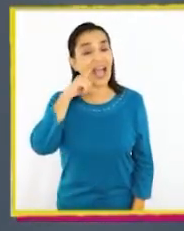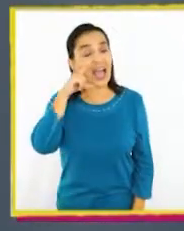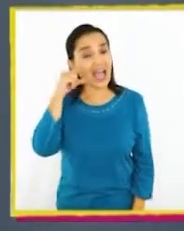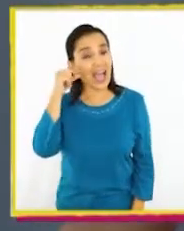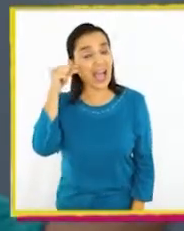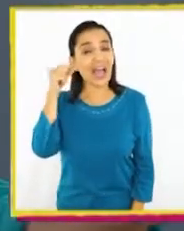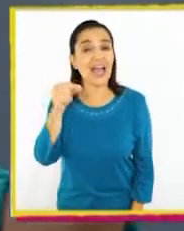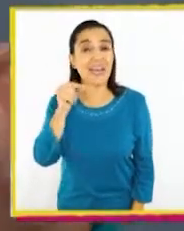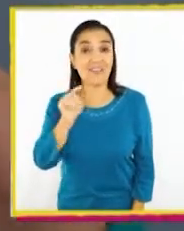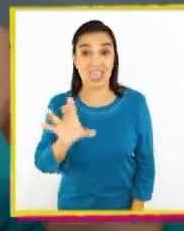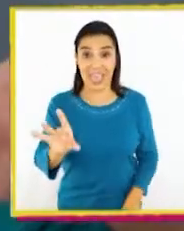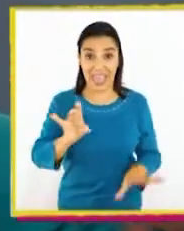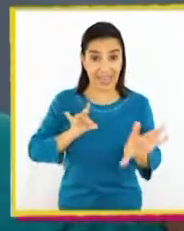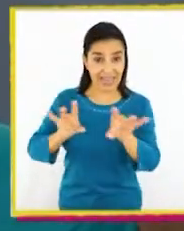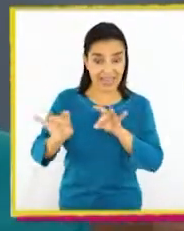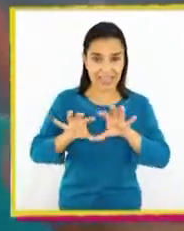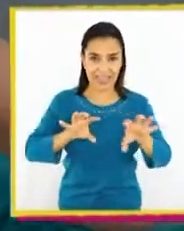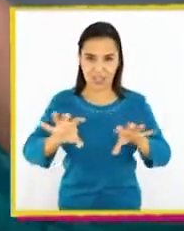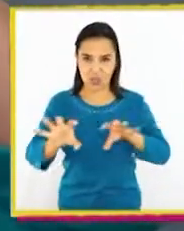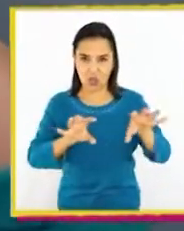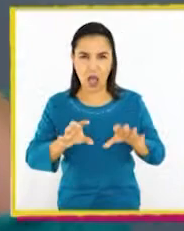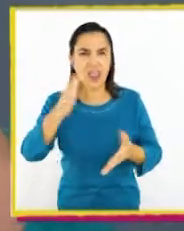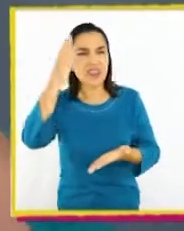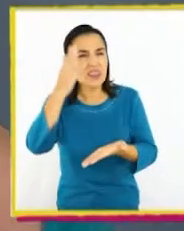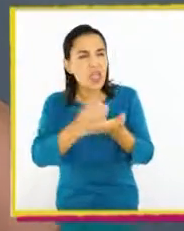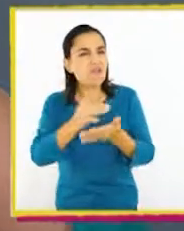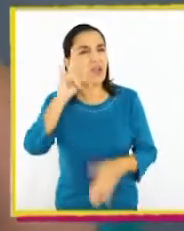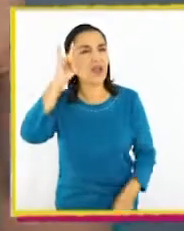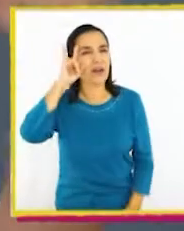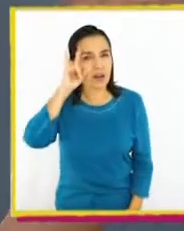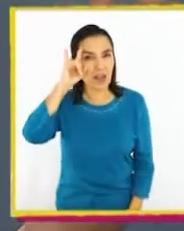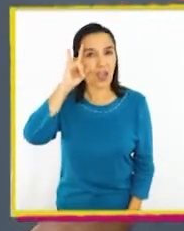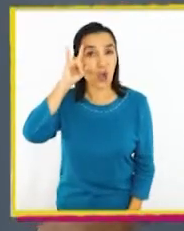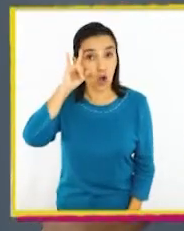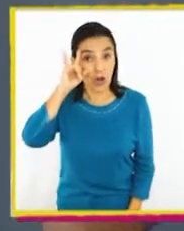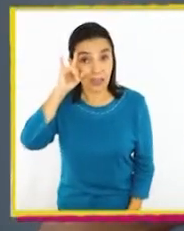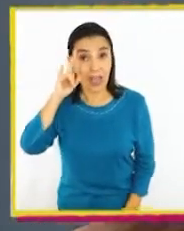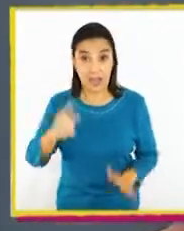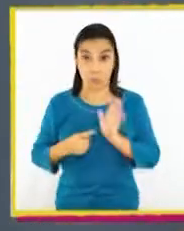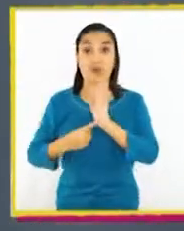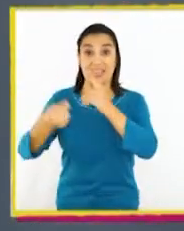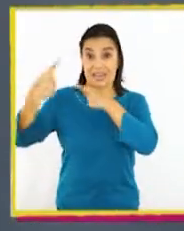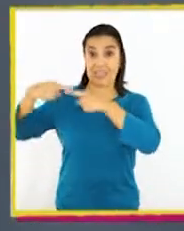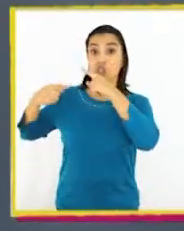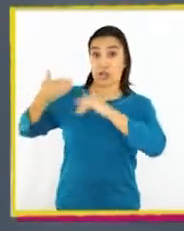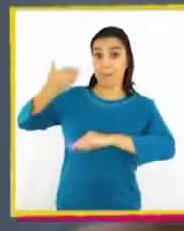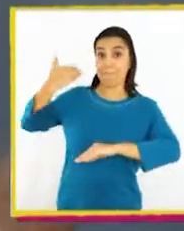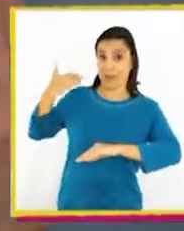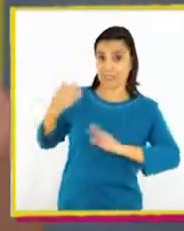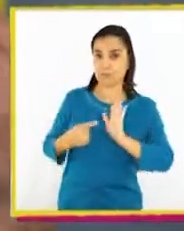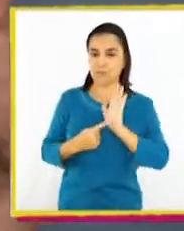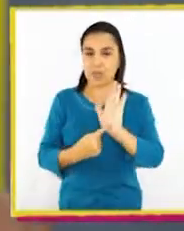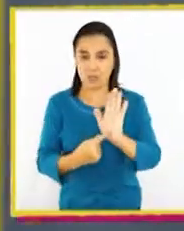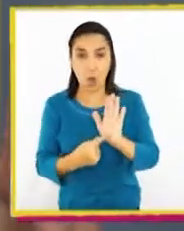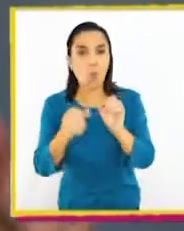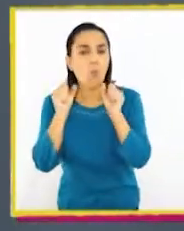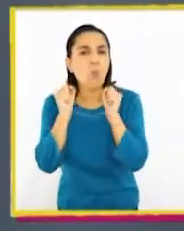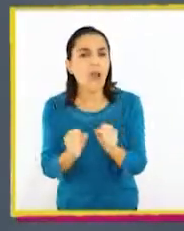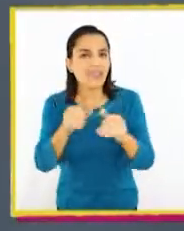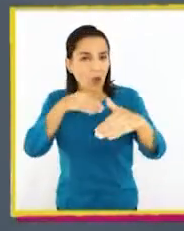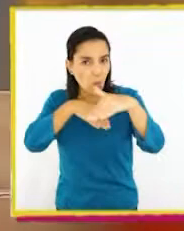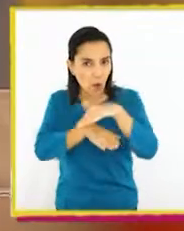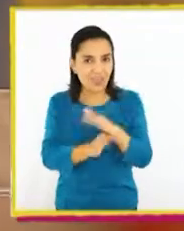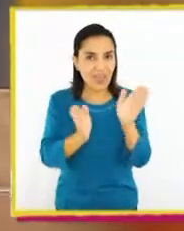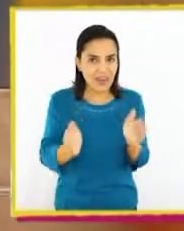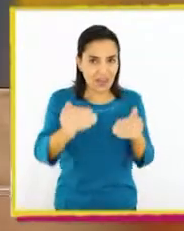Aref, para elegir los objetos, debes recordar que además de contar una historia del pasado, puedes meterlos en tu